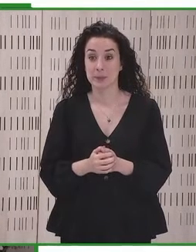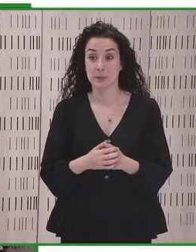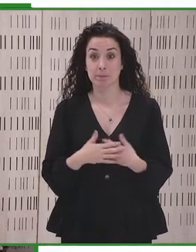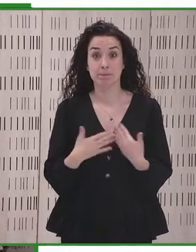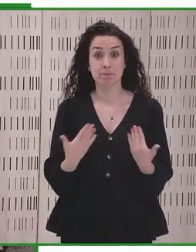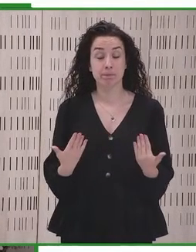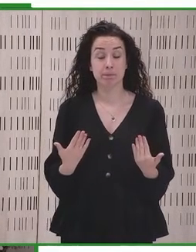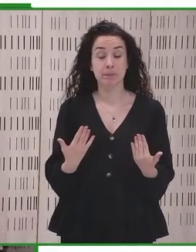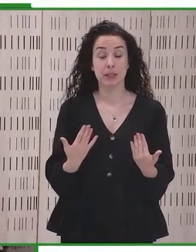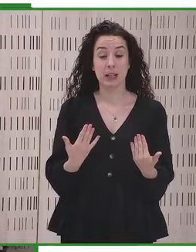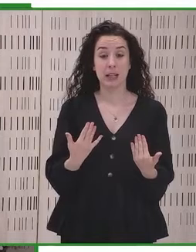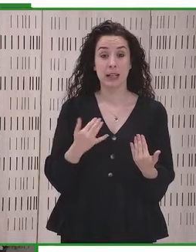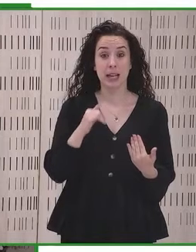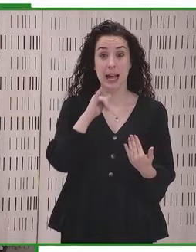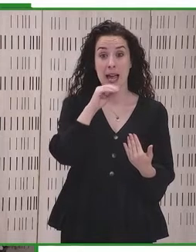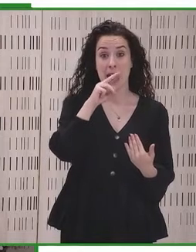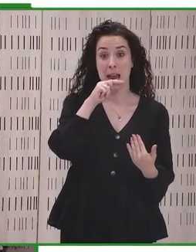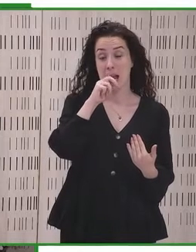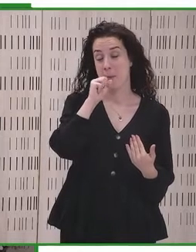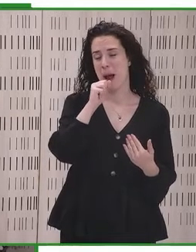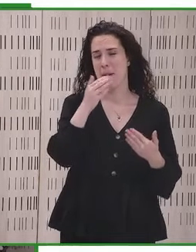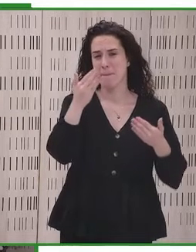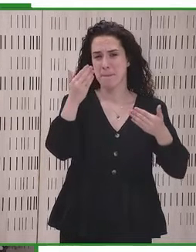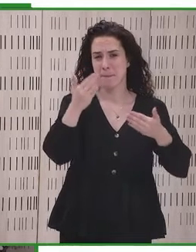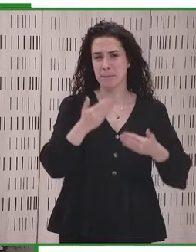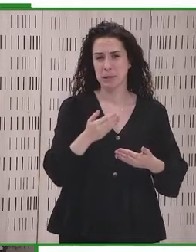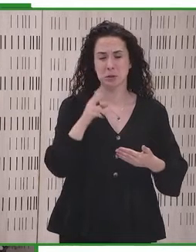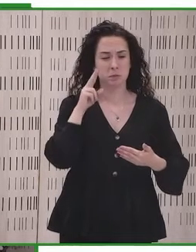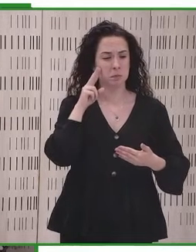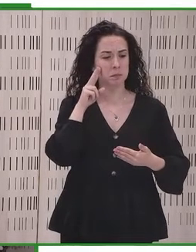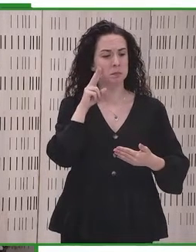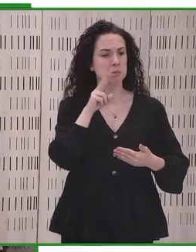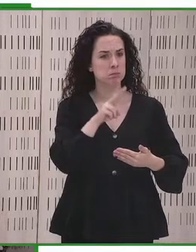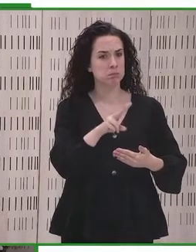Bienvenida, Immaculada Plasencia. Bienvenida, Immaculada.